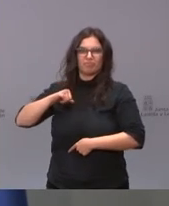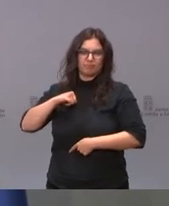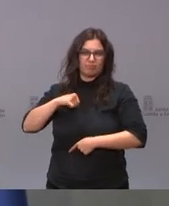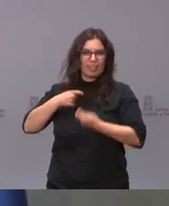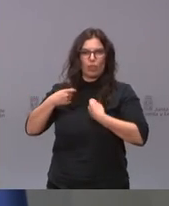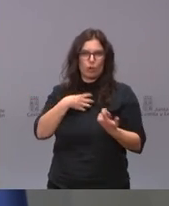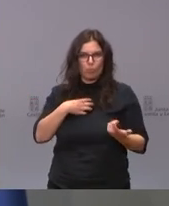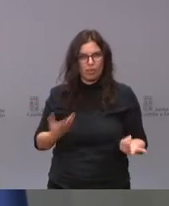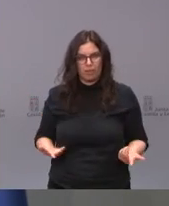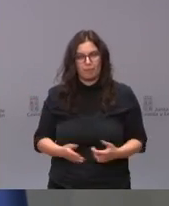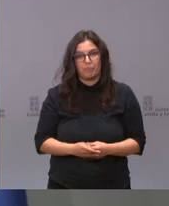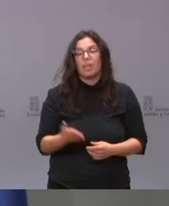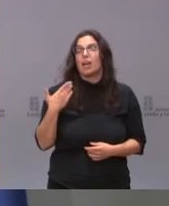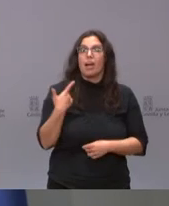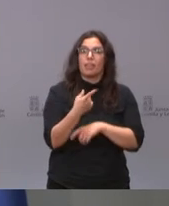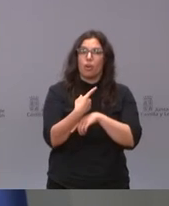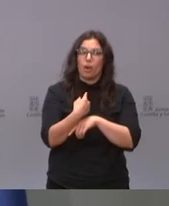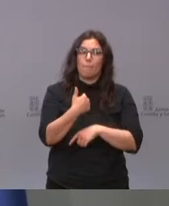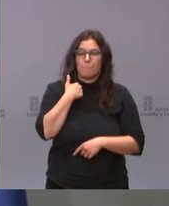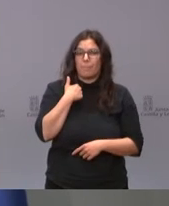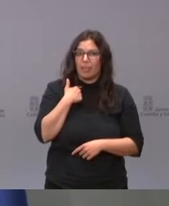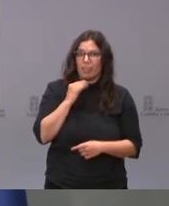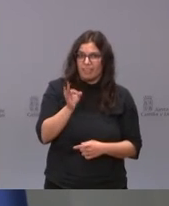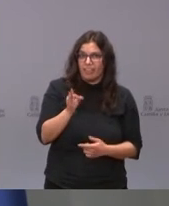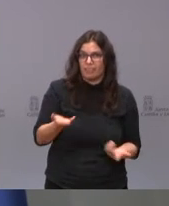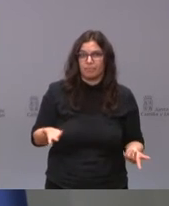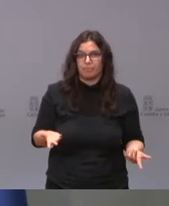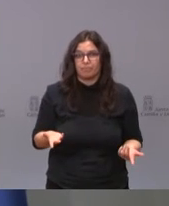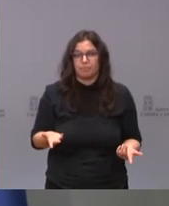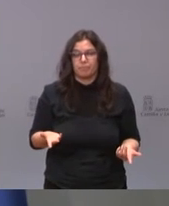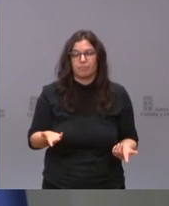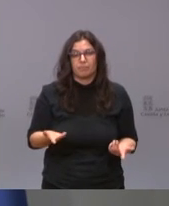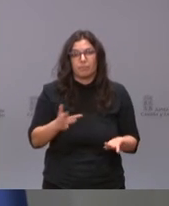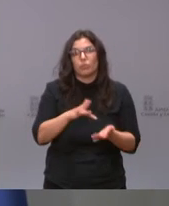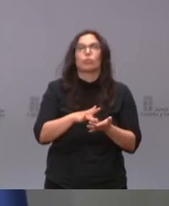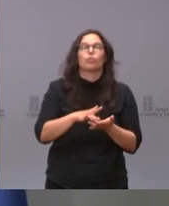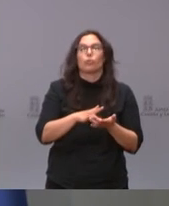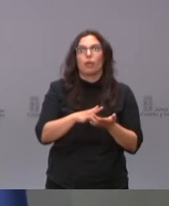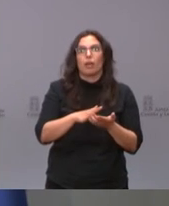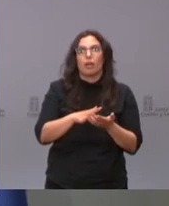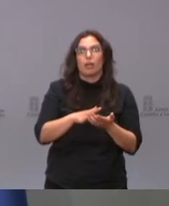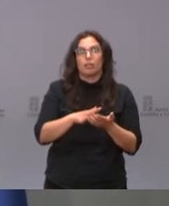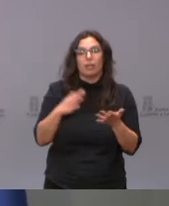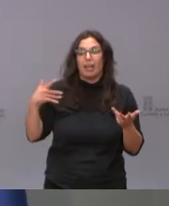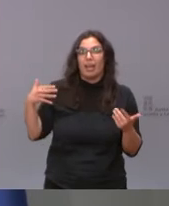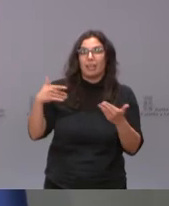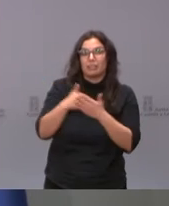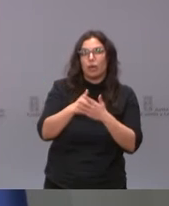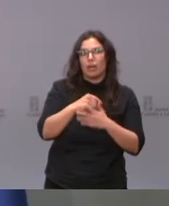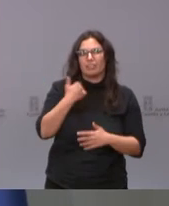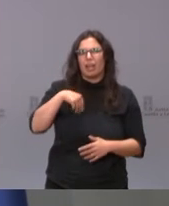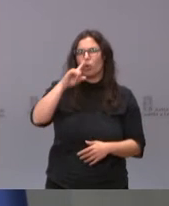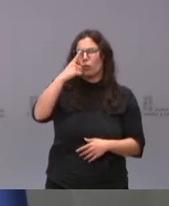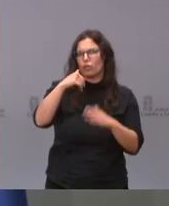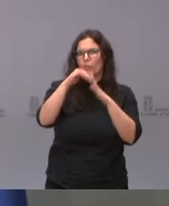perdimos ayer unas horas y es verdad en un conjunto de más de un año de lucha contra la pandemia